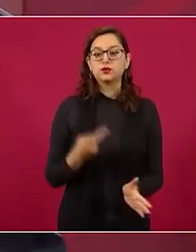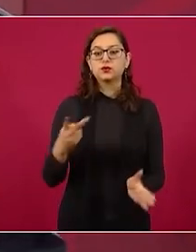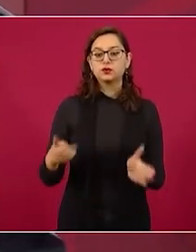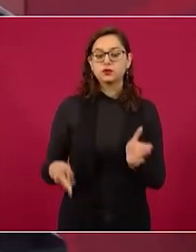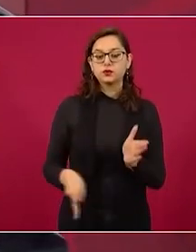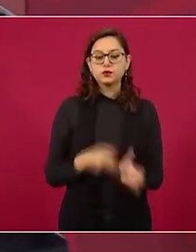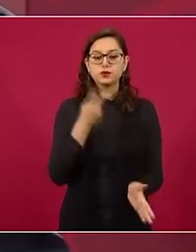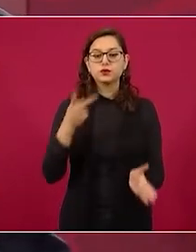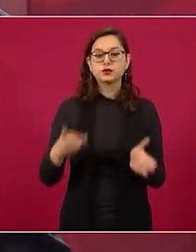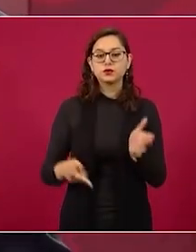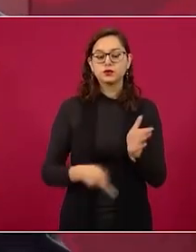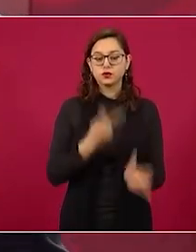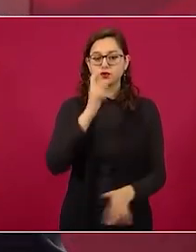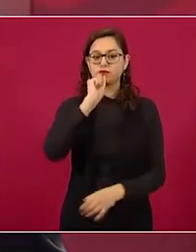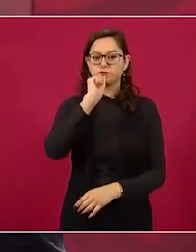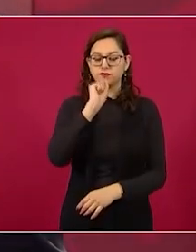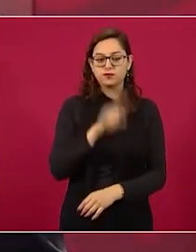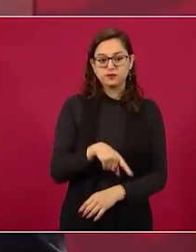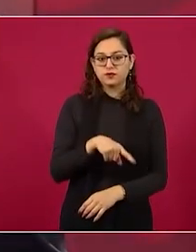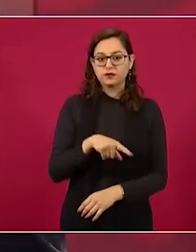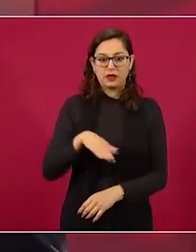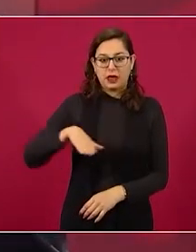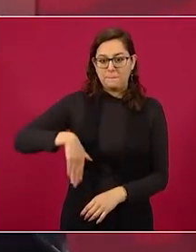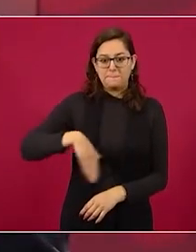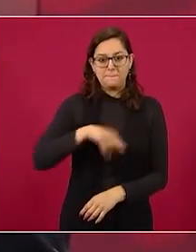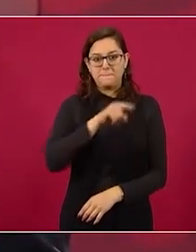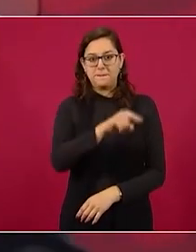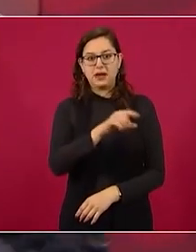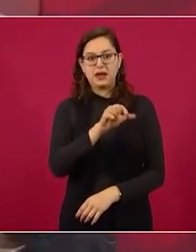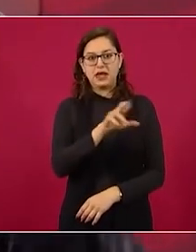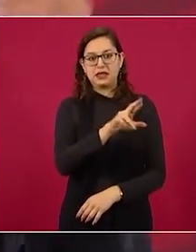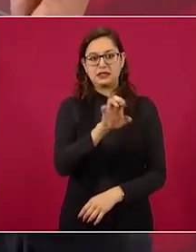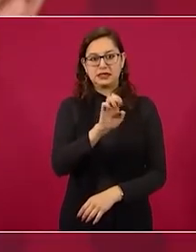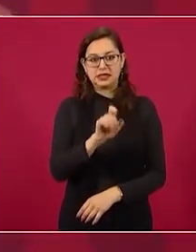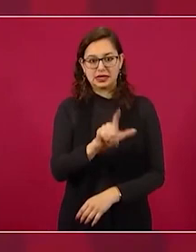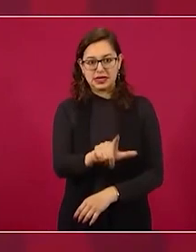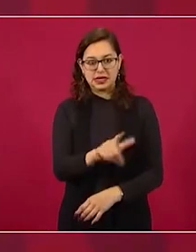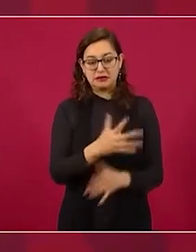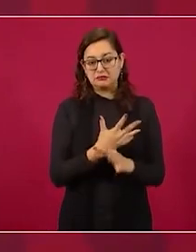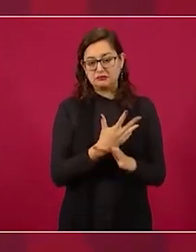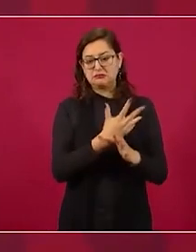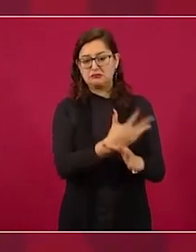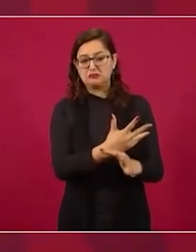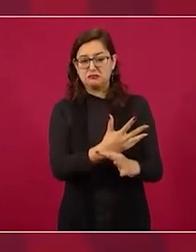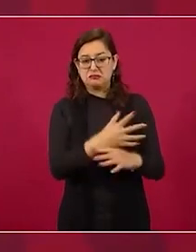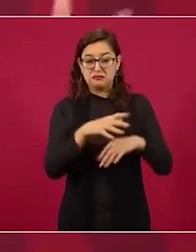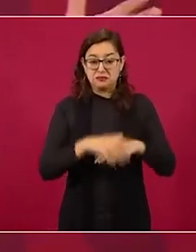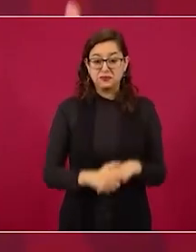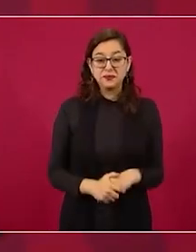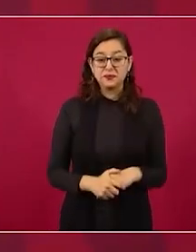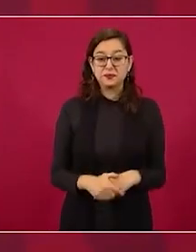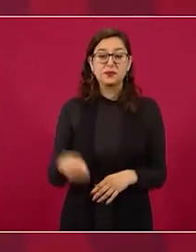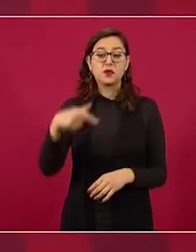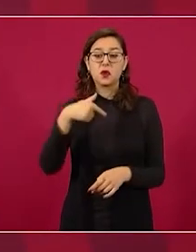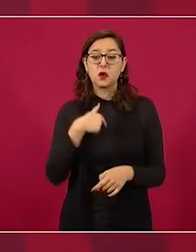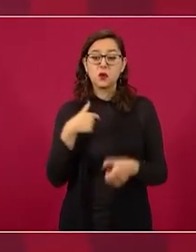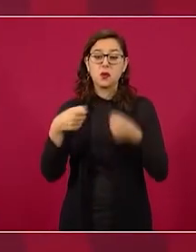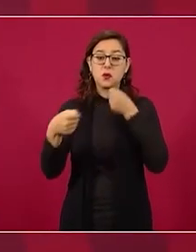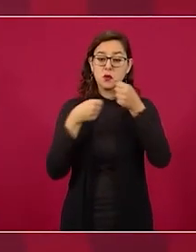sale Kril a decir voy a defender a los periodistas que están siendo